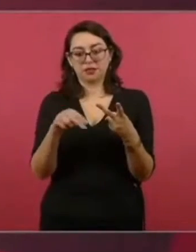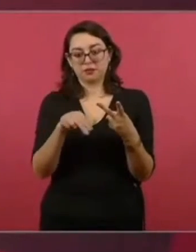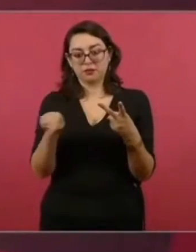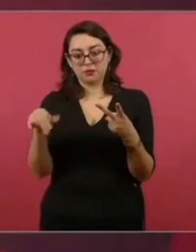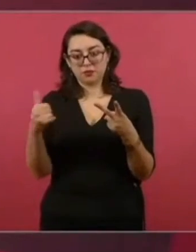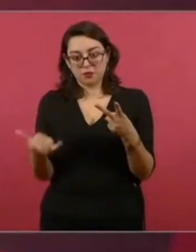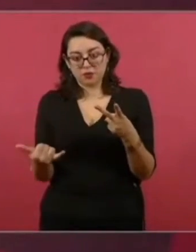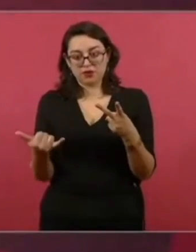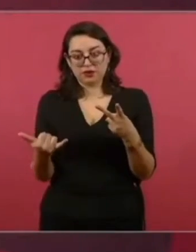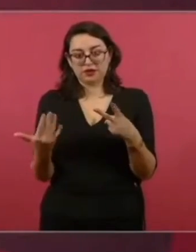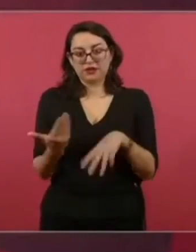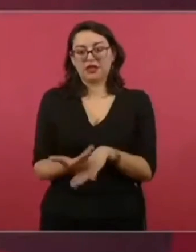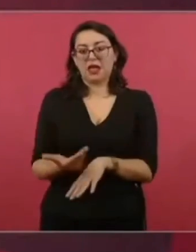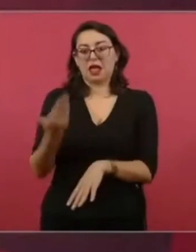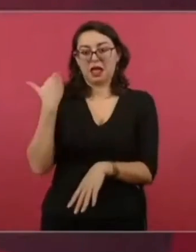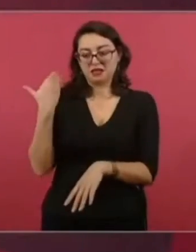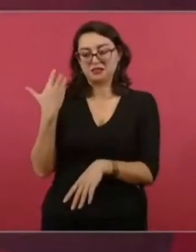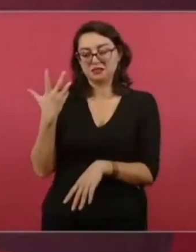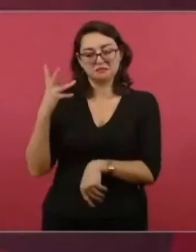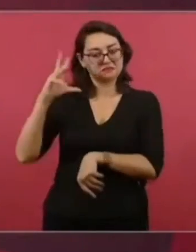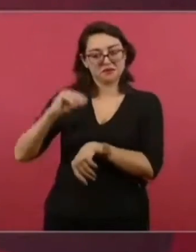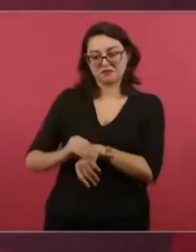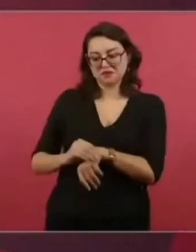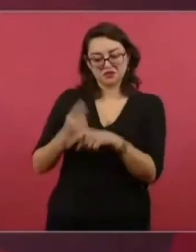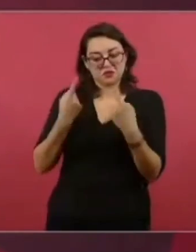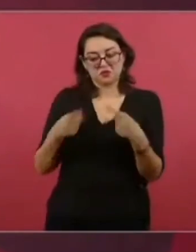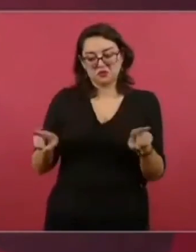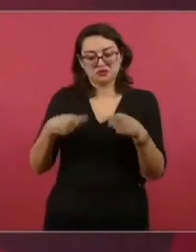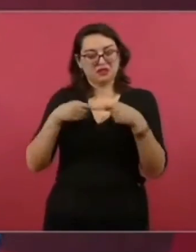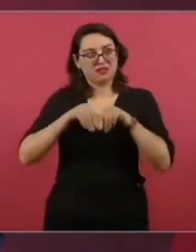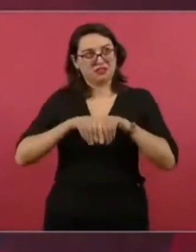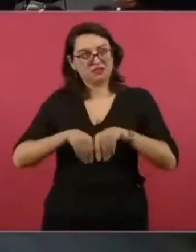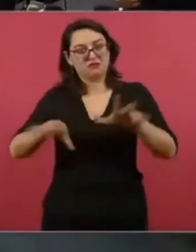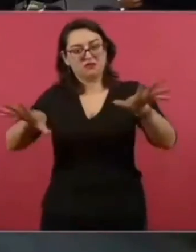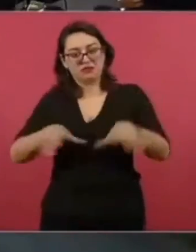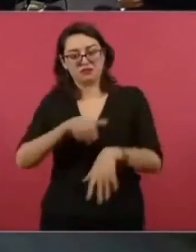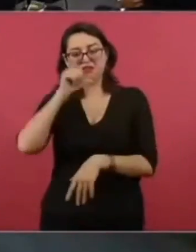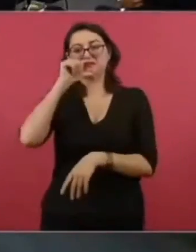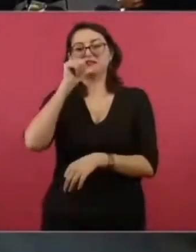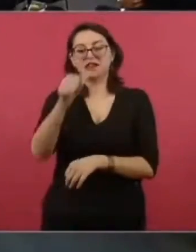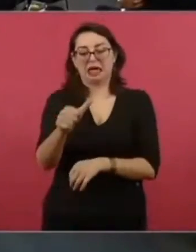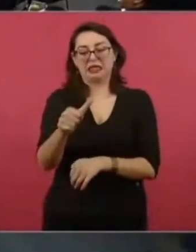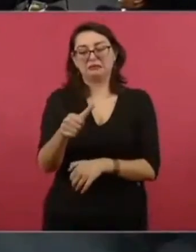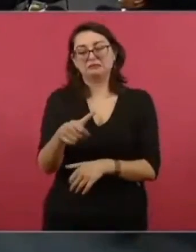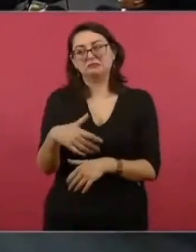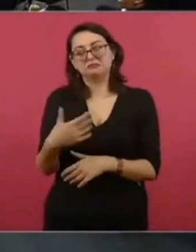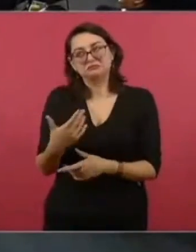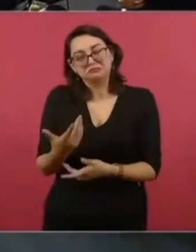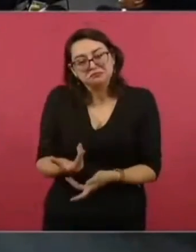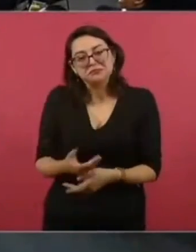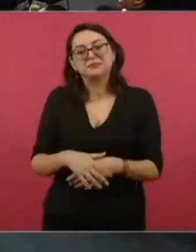veto, la censura. Ya nos habían cepillado